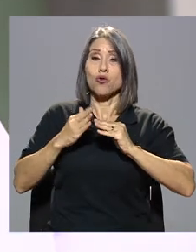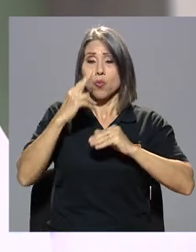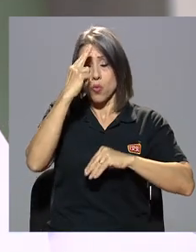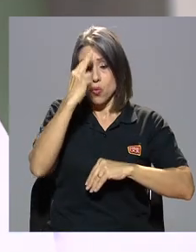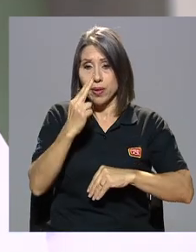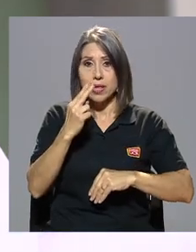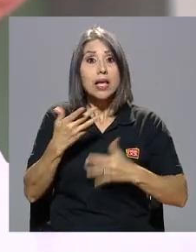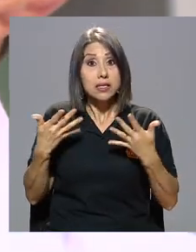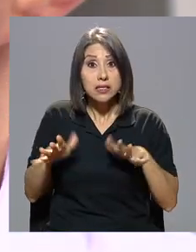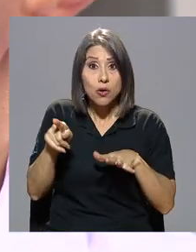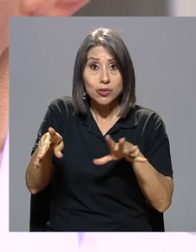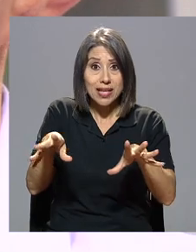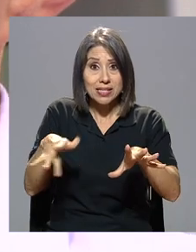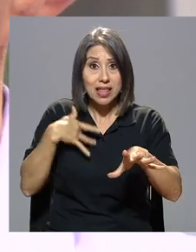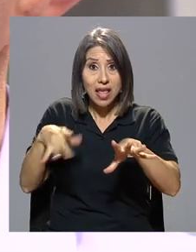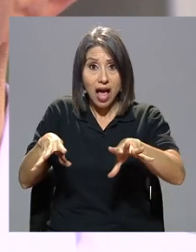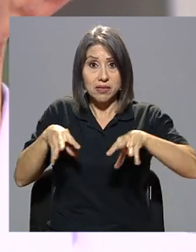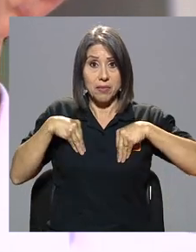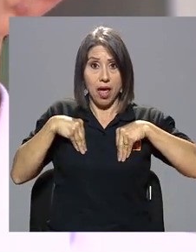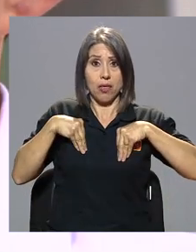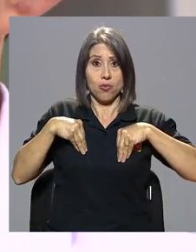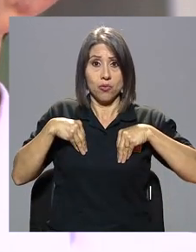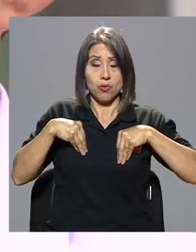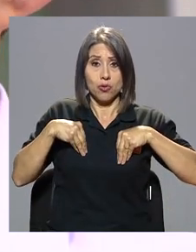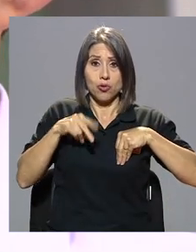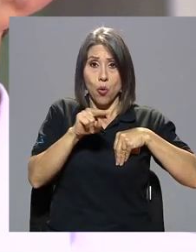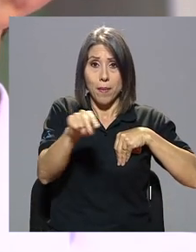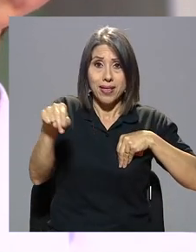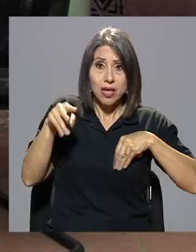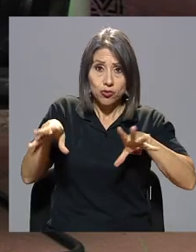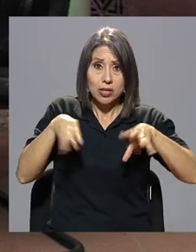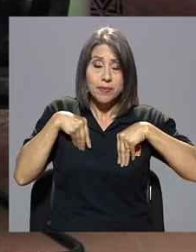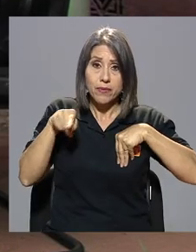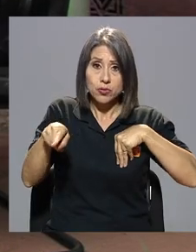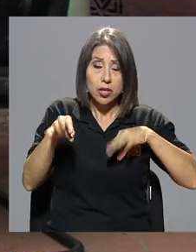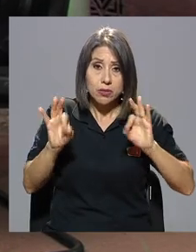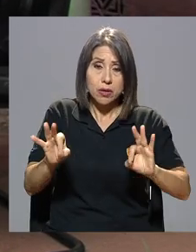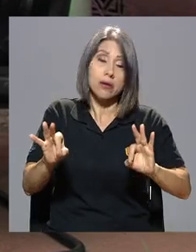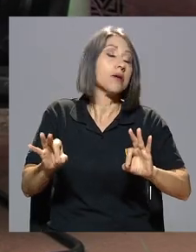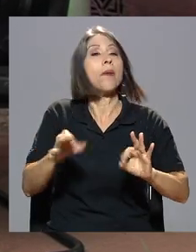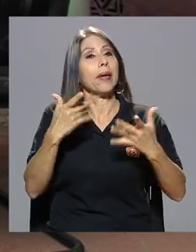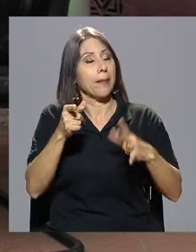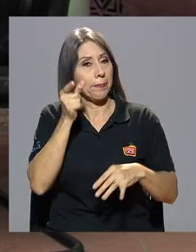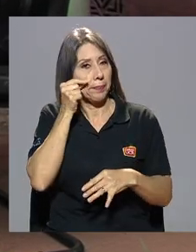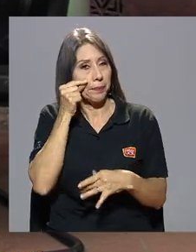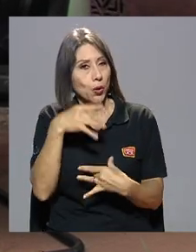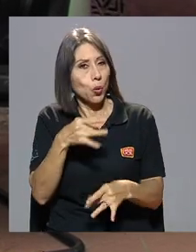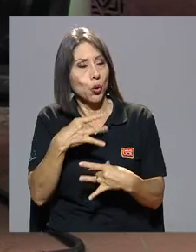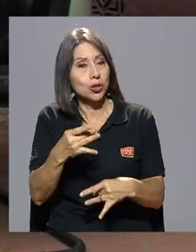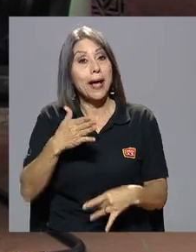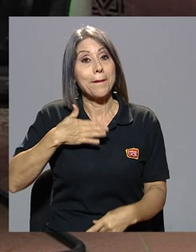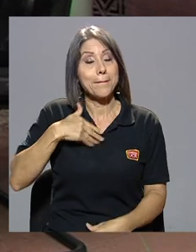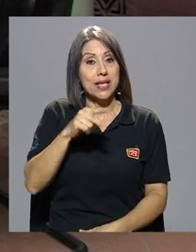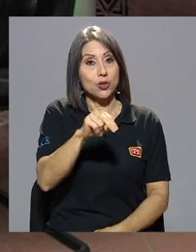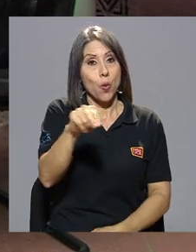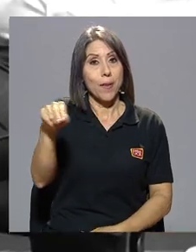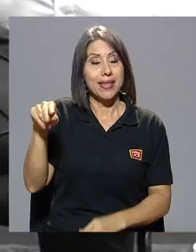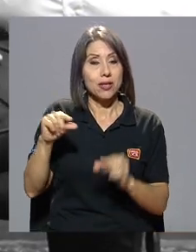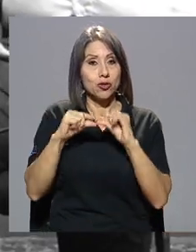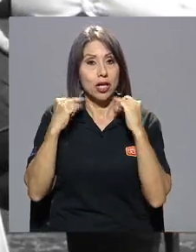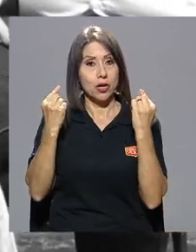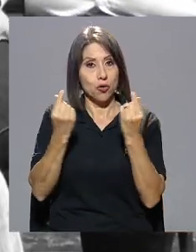humilde. ¿Y se sentía acertado ya por sus compañeros y compañeras? Es que era una situación muy curiosa porque, a ver, mis